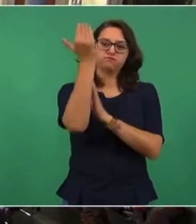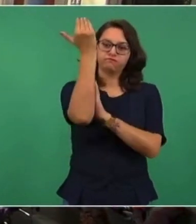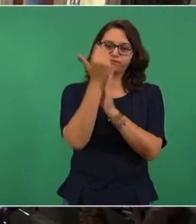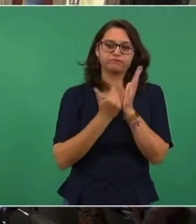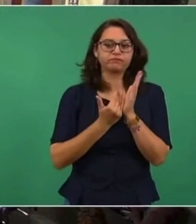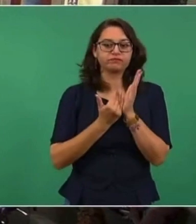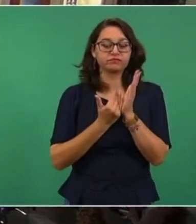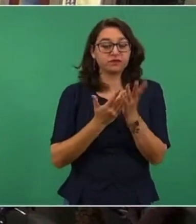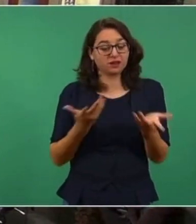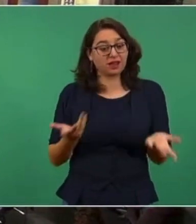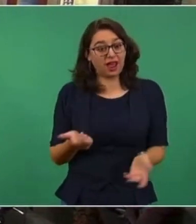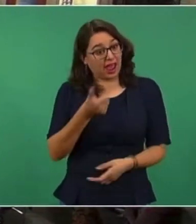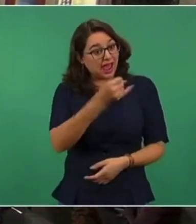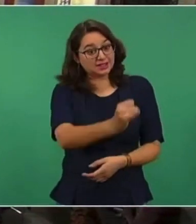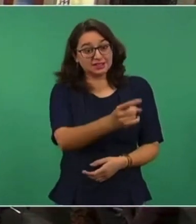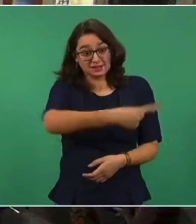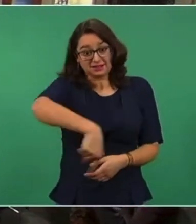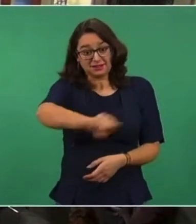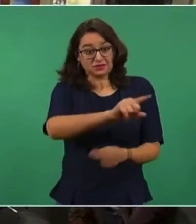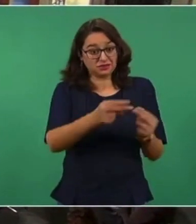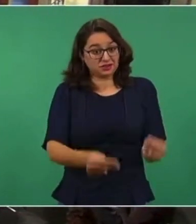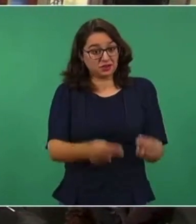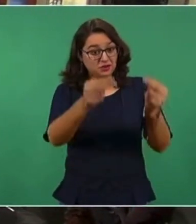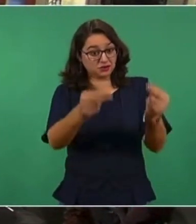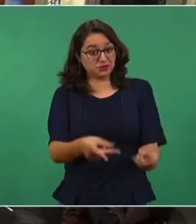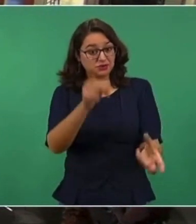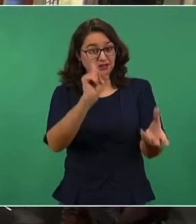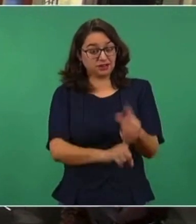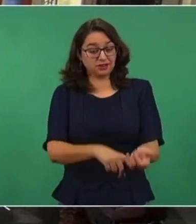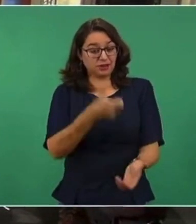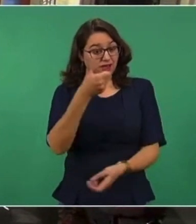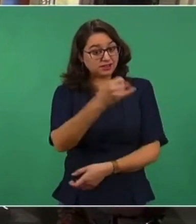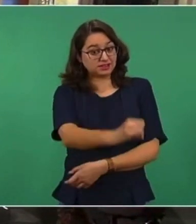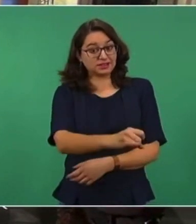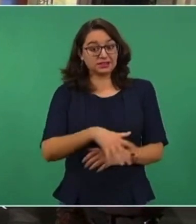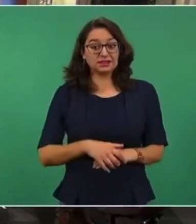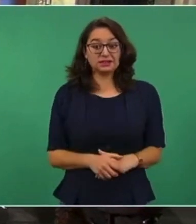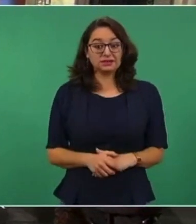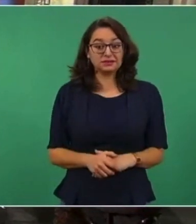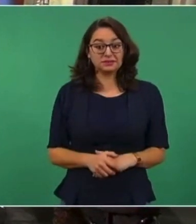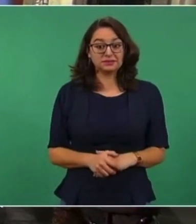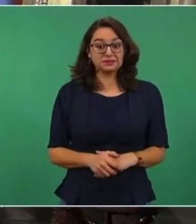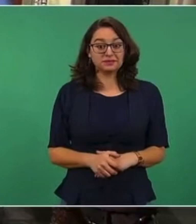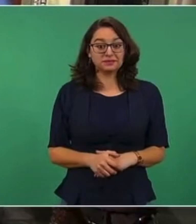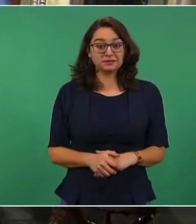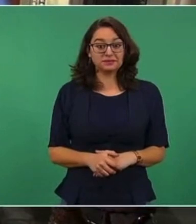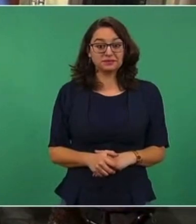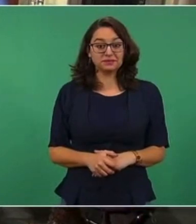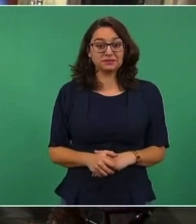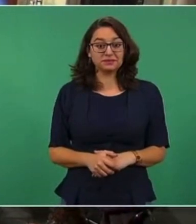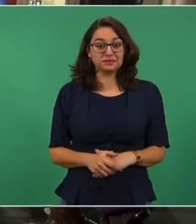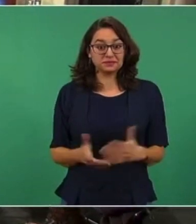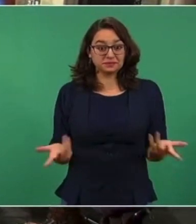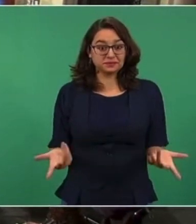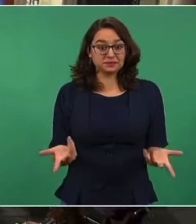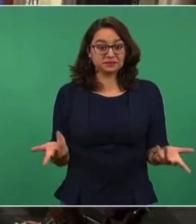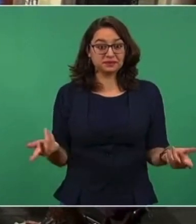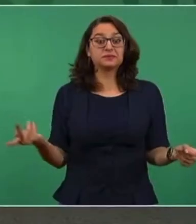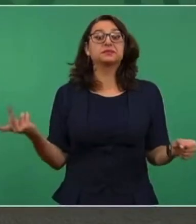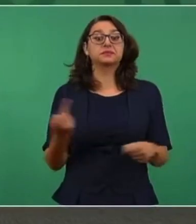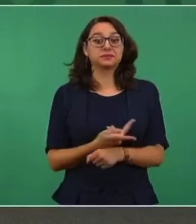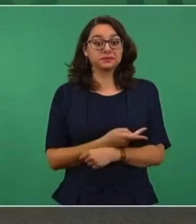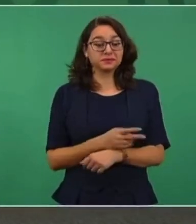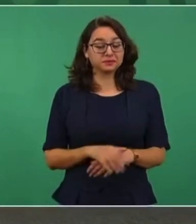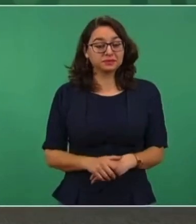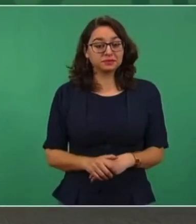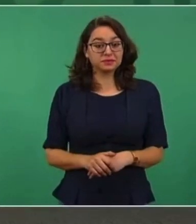Eso fue lo que hicieron y se abandonó, sólo para